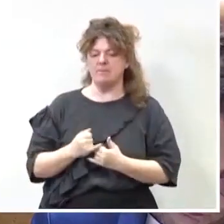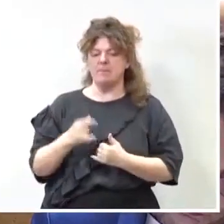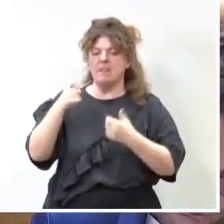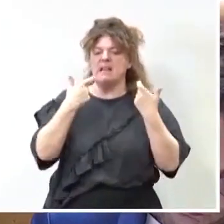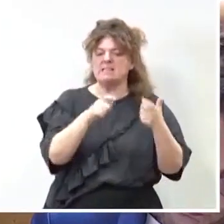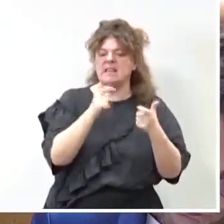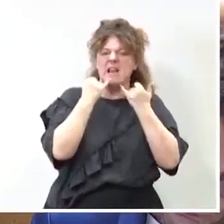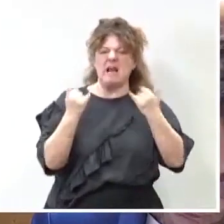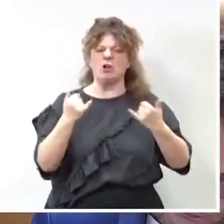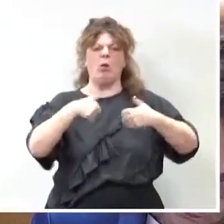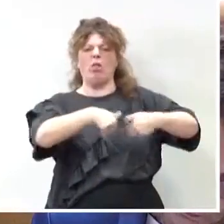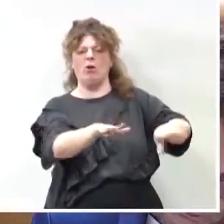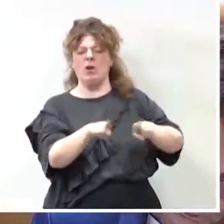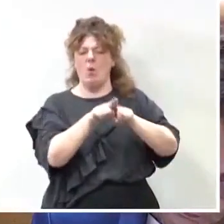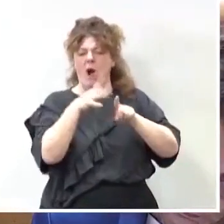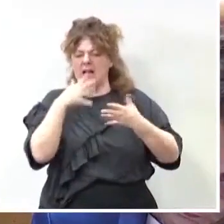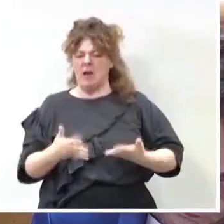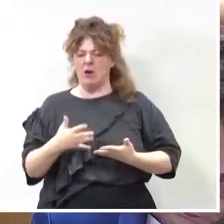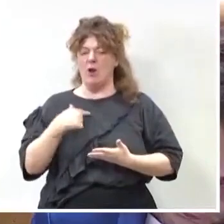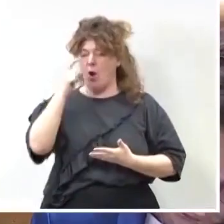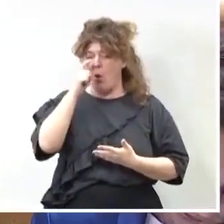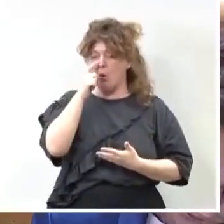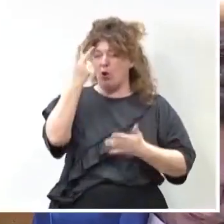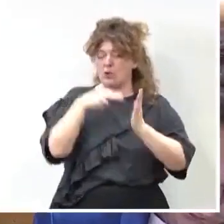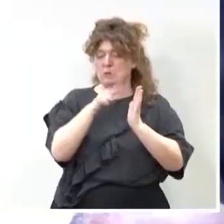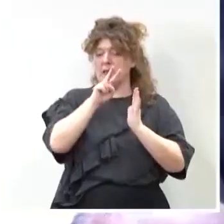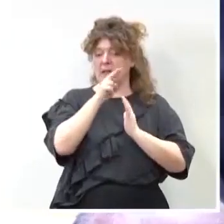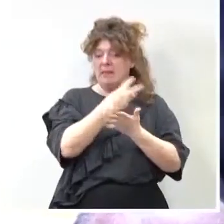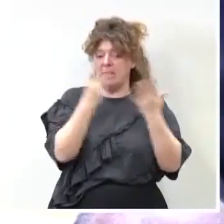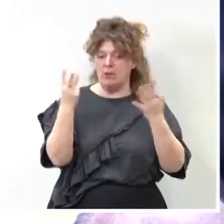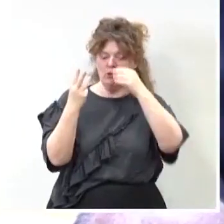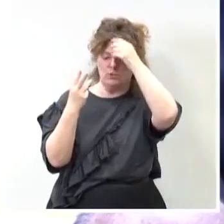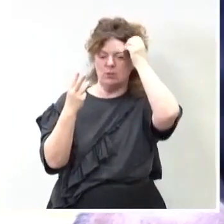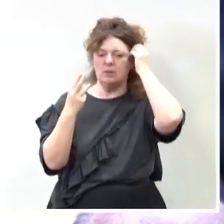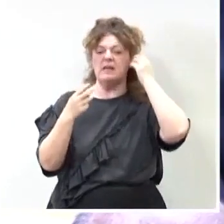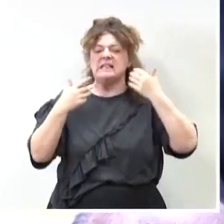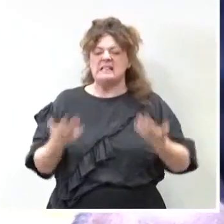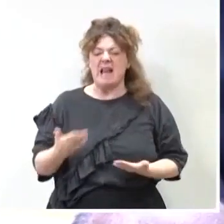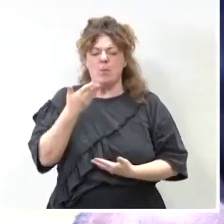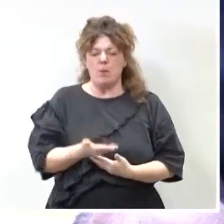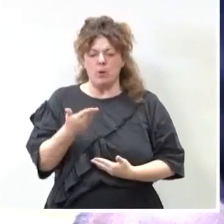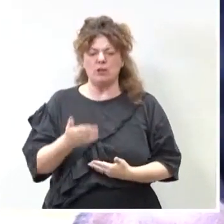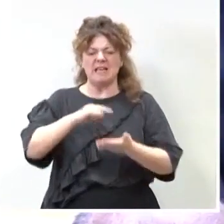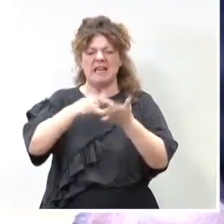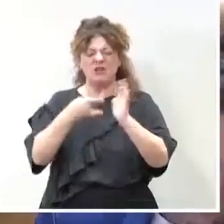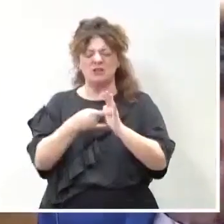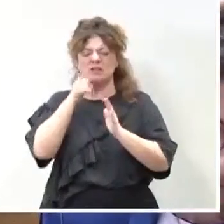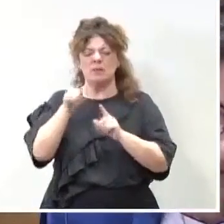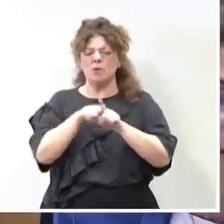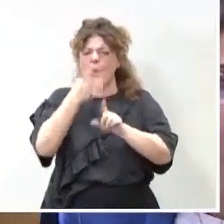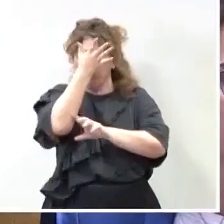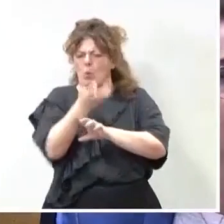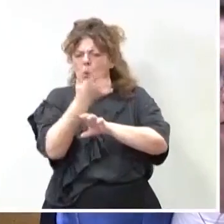sector energético colgados como nos encontramos en junio de 2018, será muy importante que los sistemas de captura